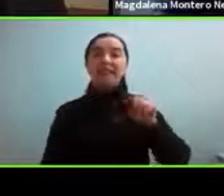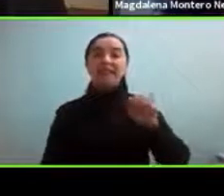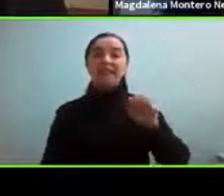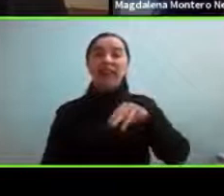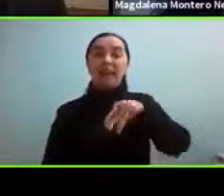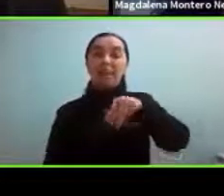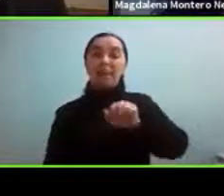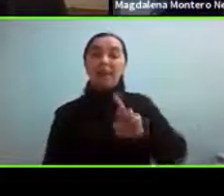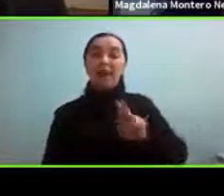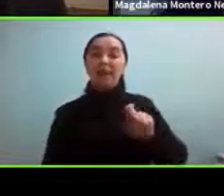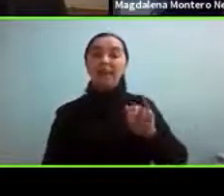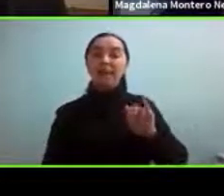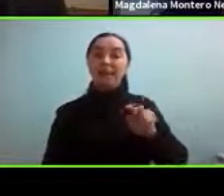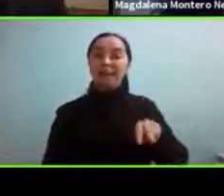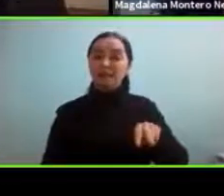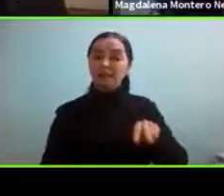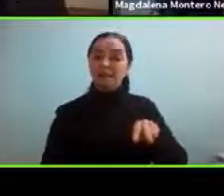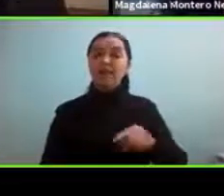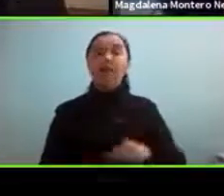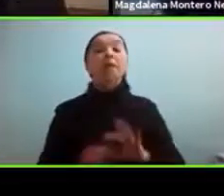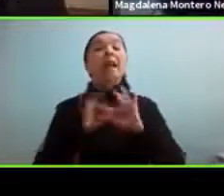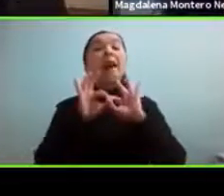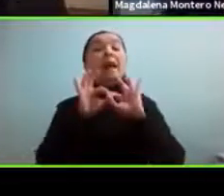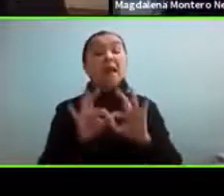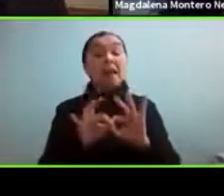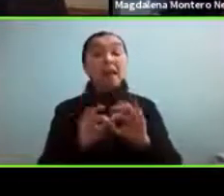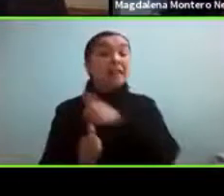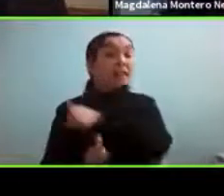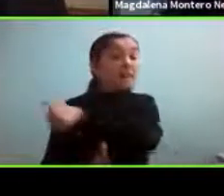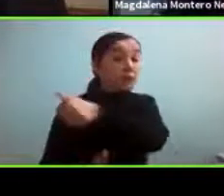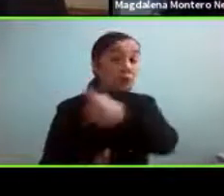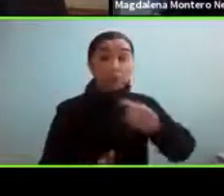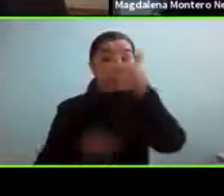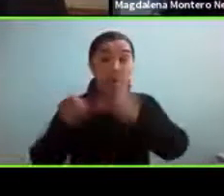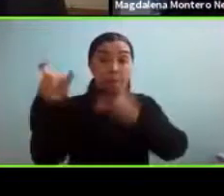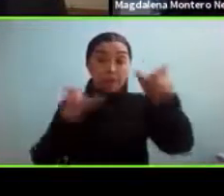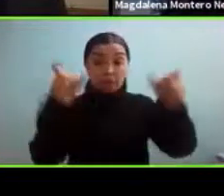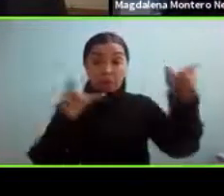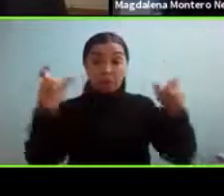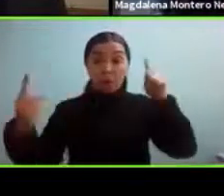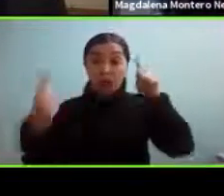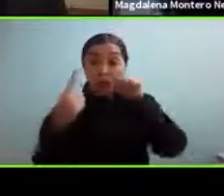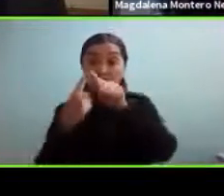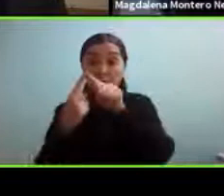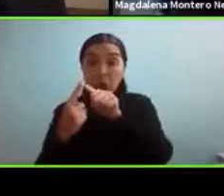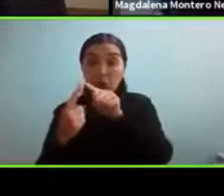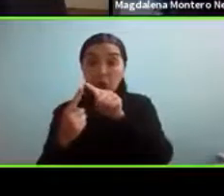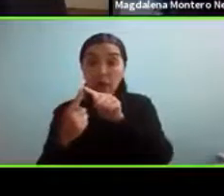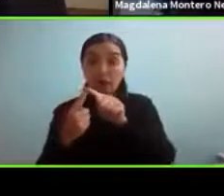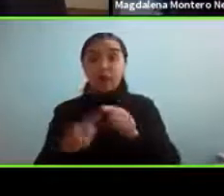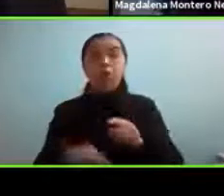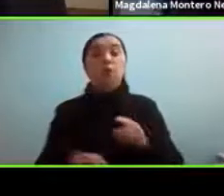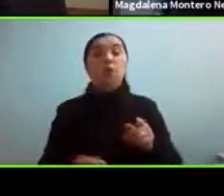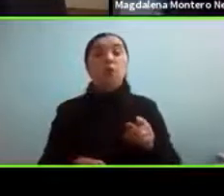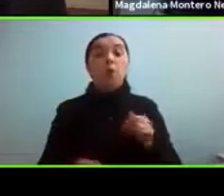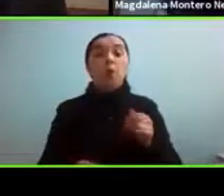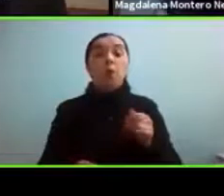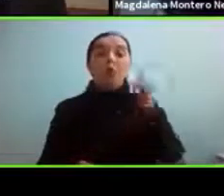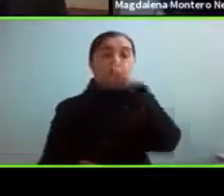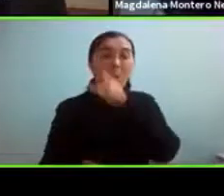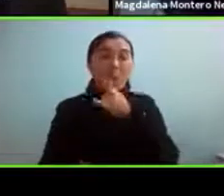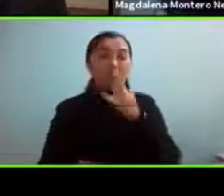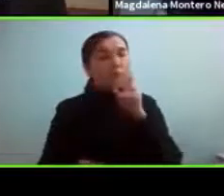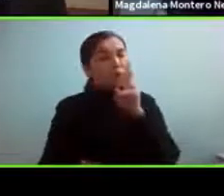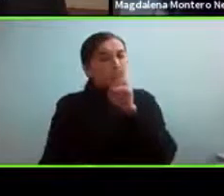gracias a todas las personas que se han conectado el día de hoy, en un momento que es un poco extraño, aunque hay